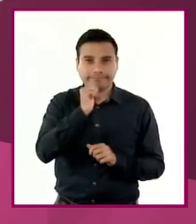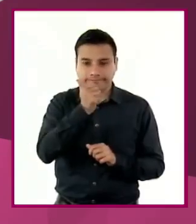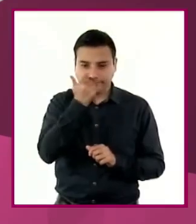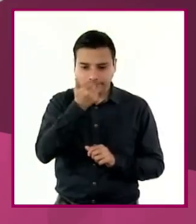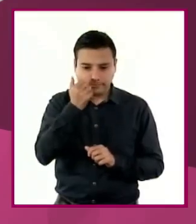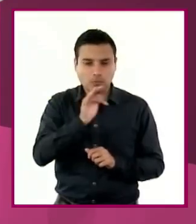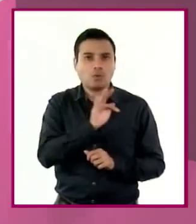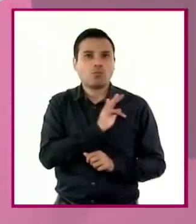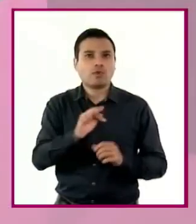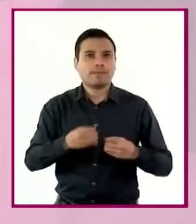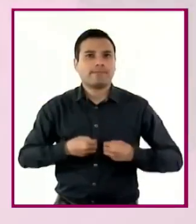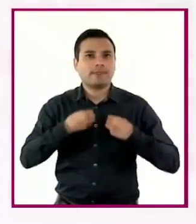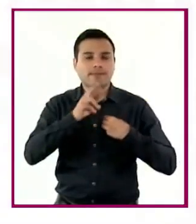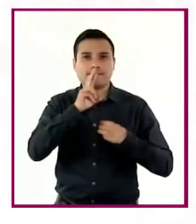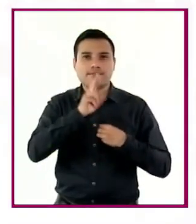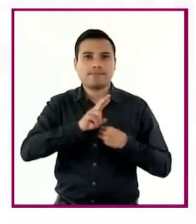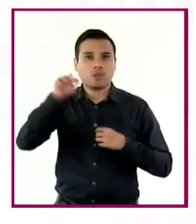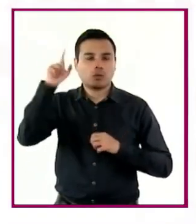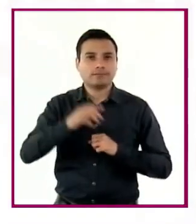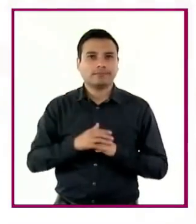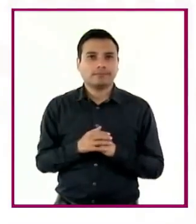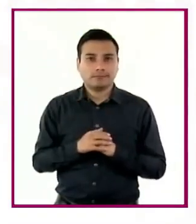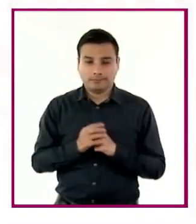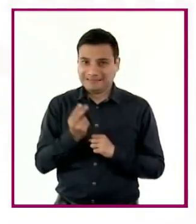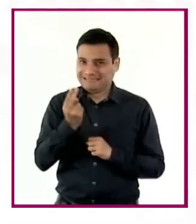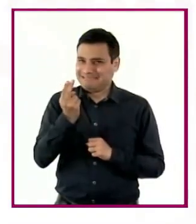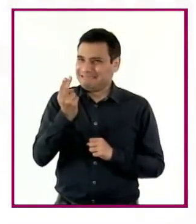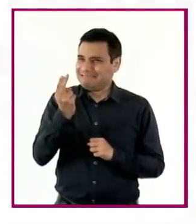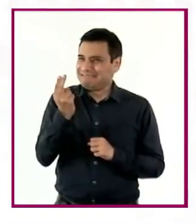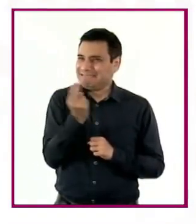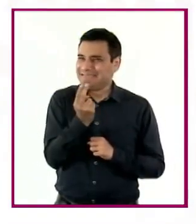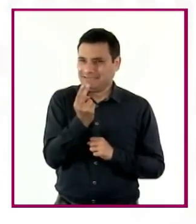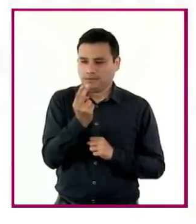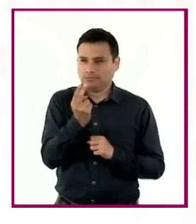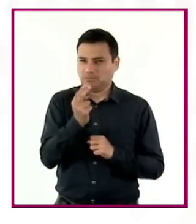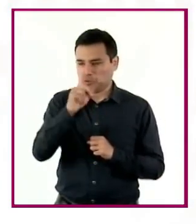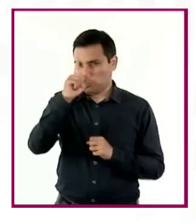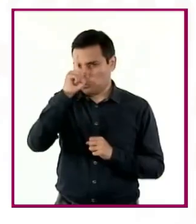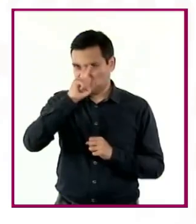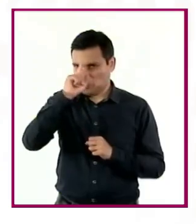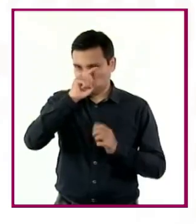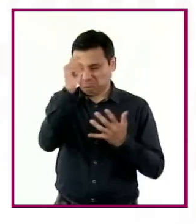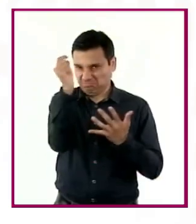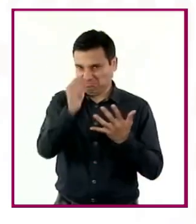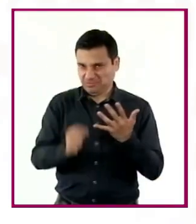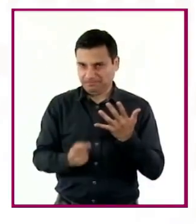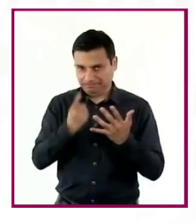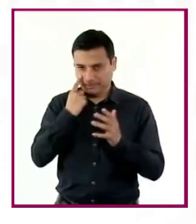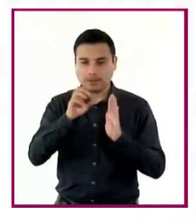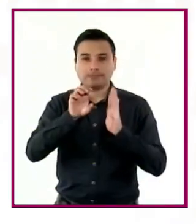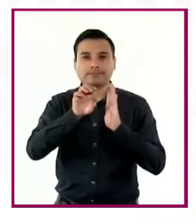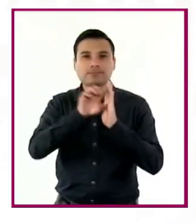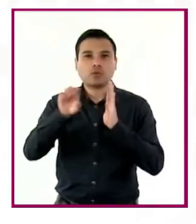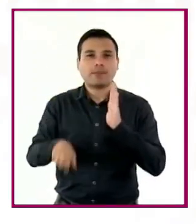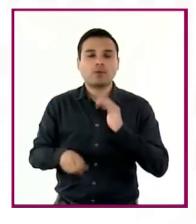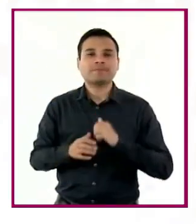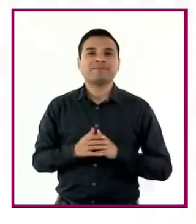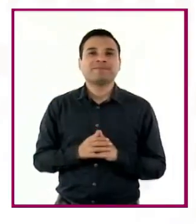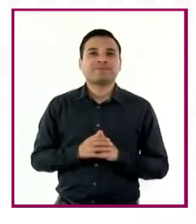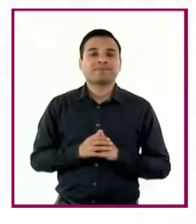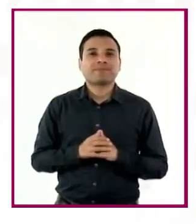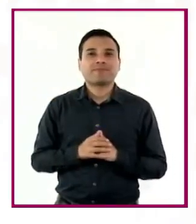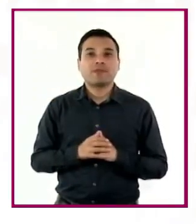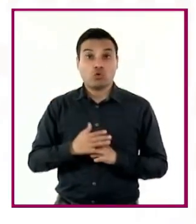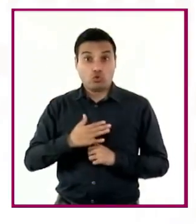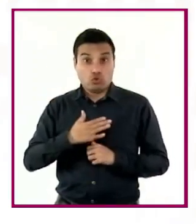bienestar. Para ello, es necesario impulsar distintas propuestas. Por ejemplo, en lo referente al conocimiento